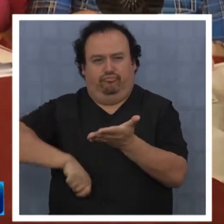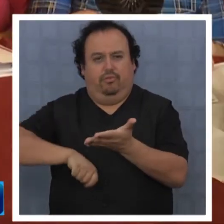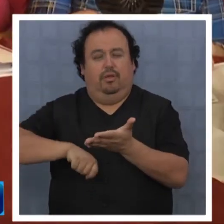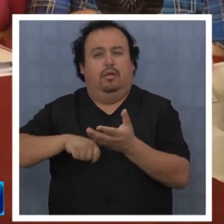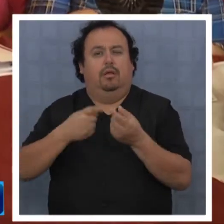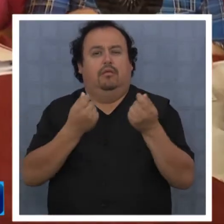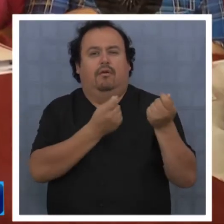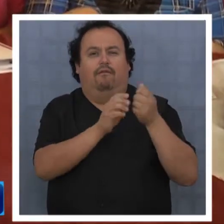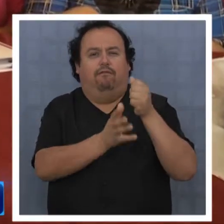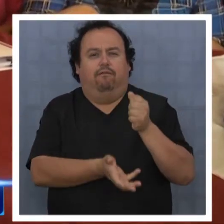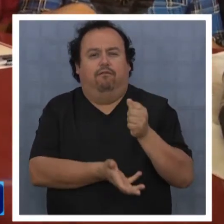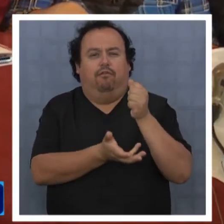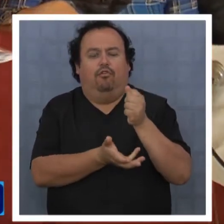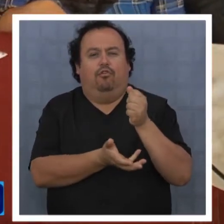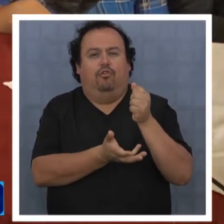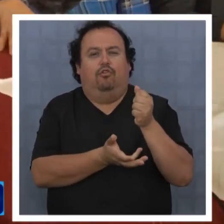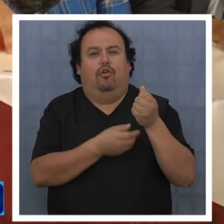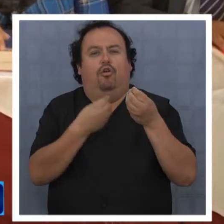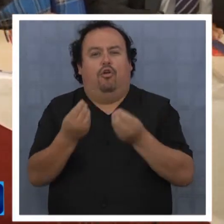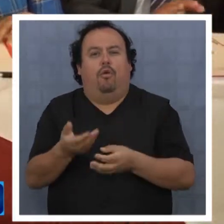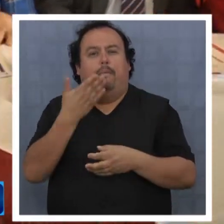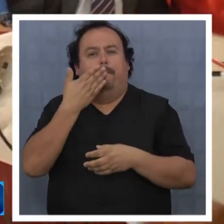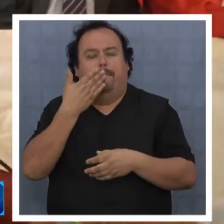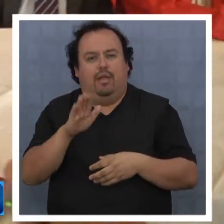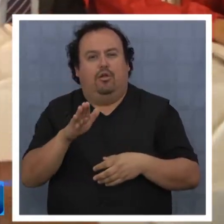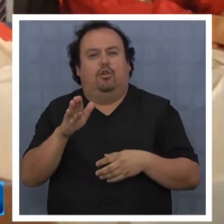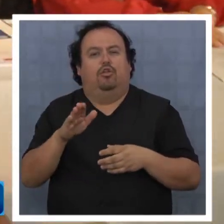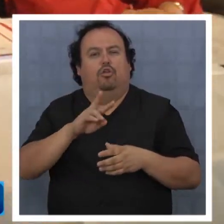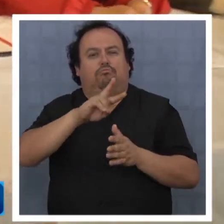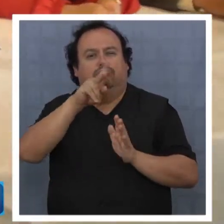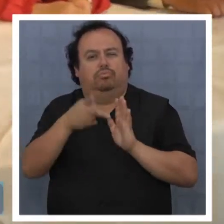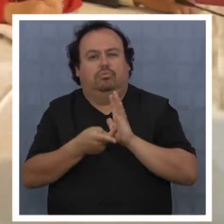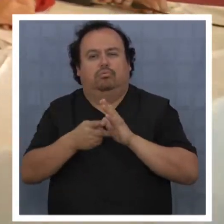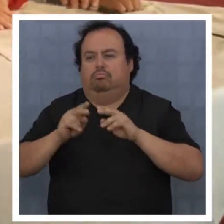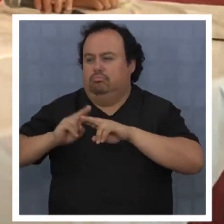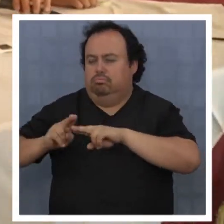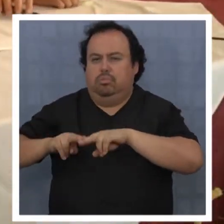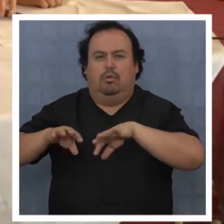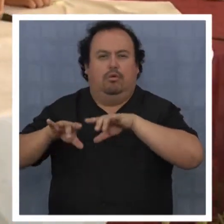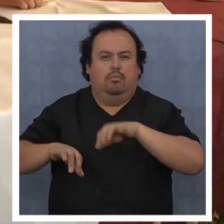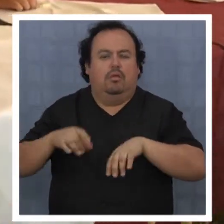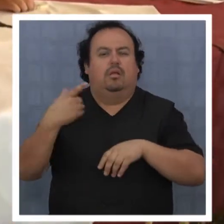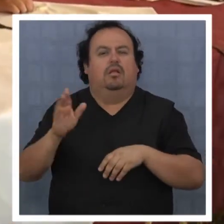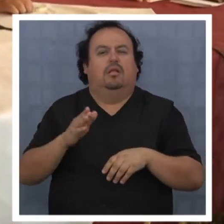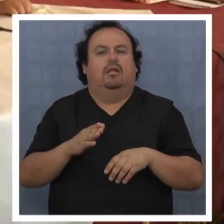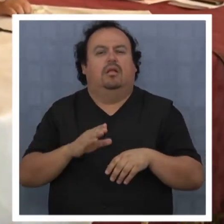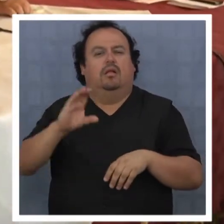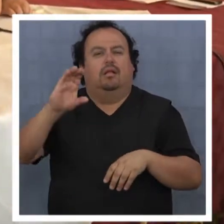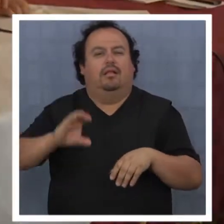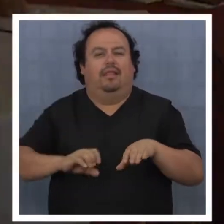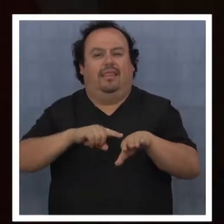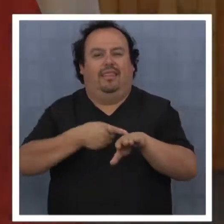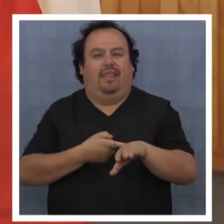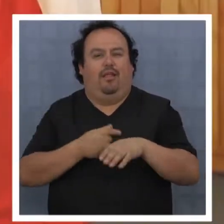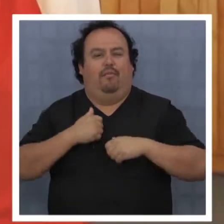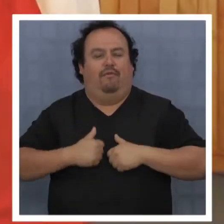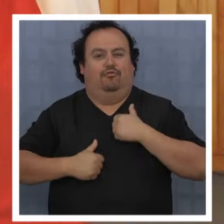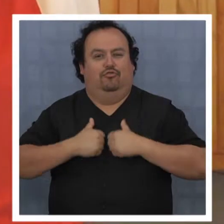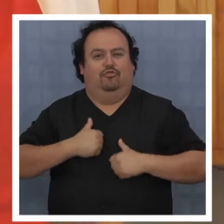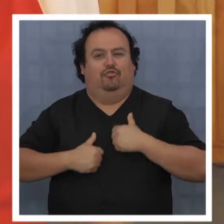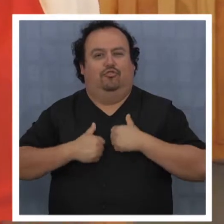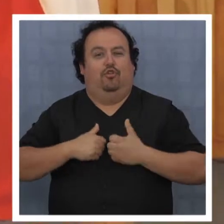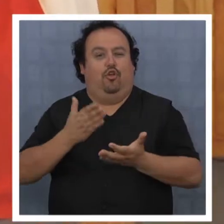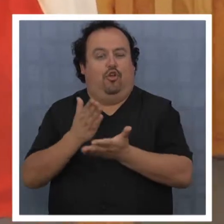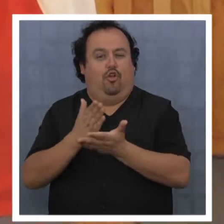traspaso de fondos en favor del mejoramiento y renovación del equipamiento para las carreras técnico-profesionales impartidas en